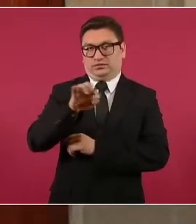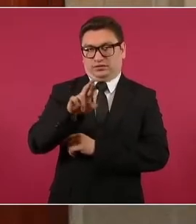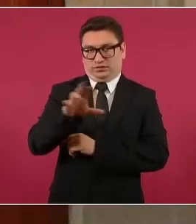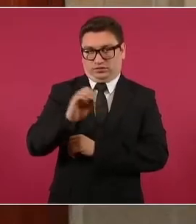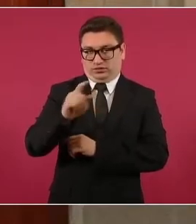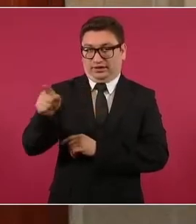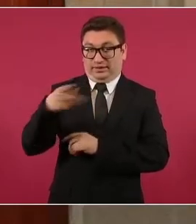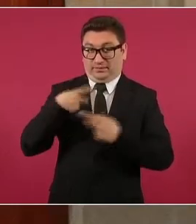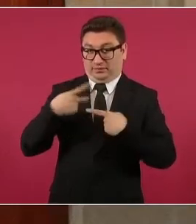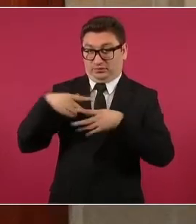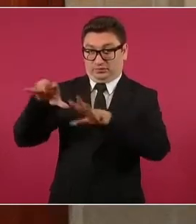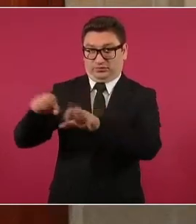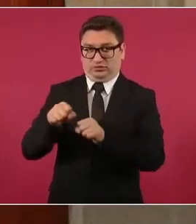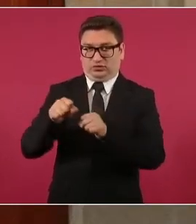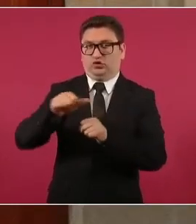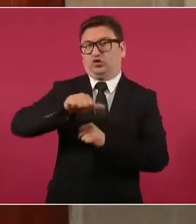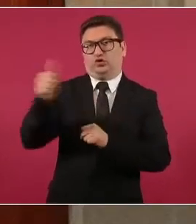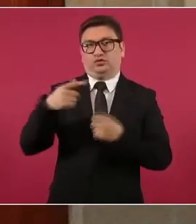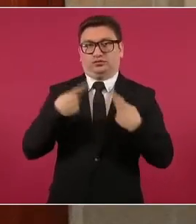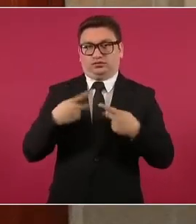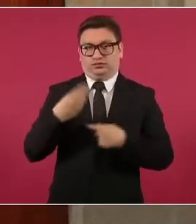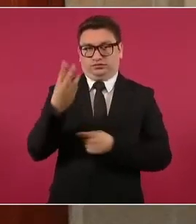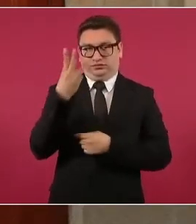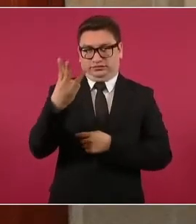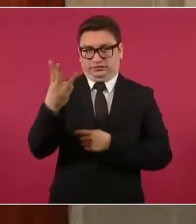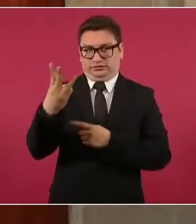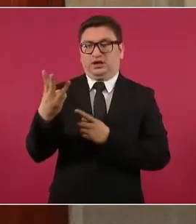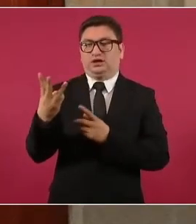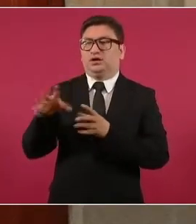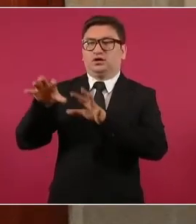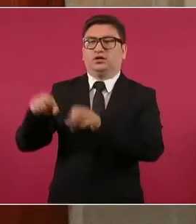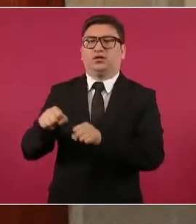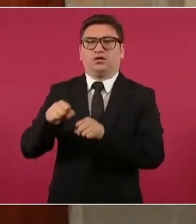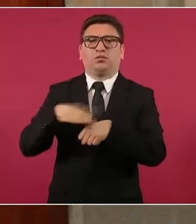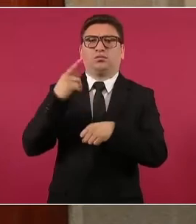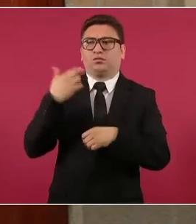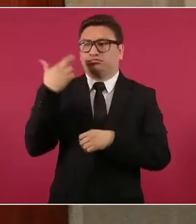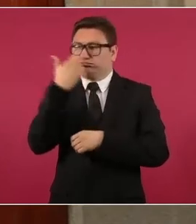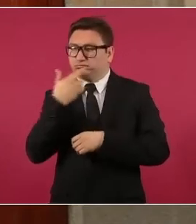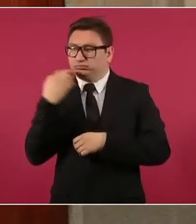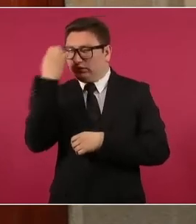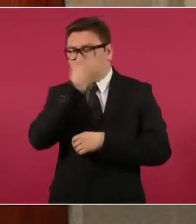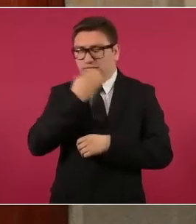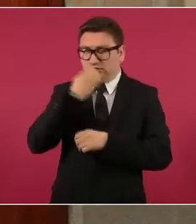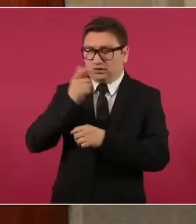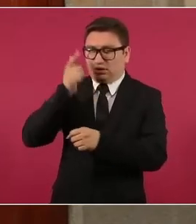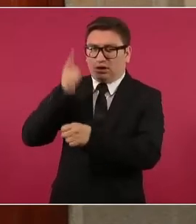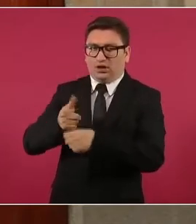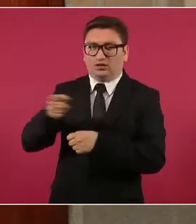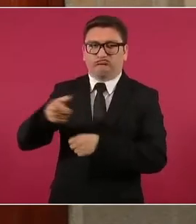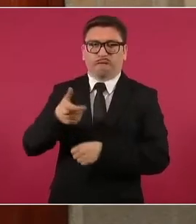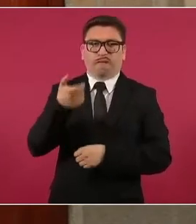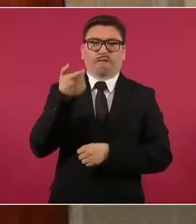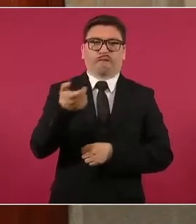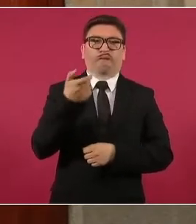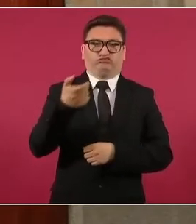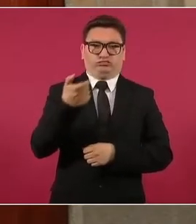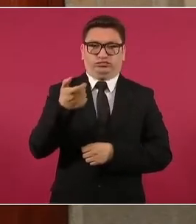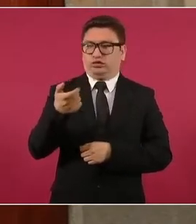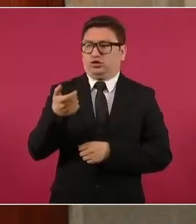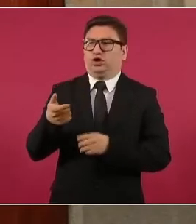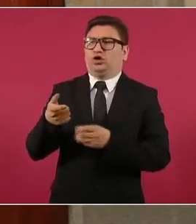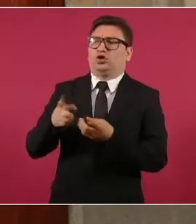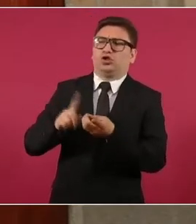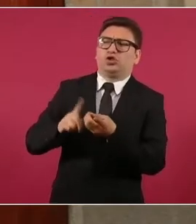detenido junto con otras tres personas al realizar la revisión e inspección, encontrársele dinero sin poder